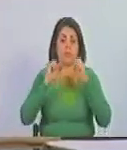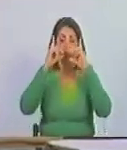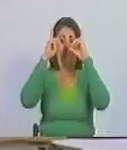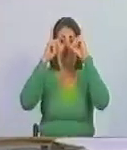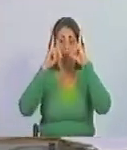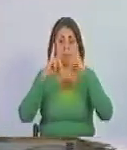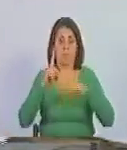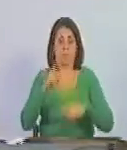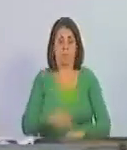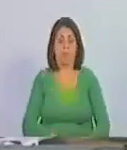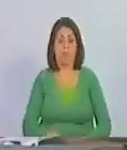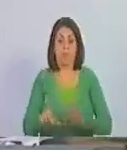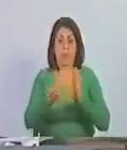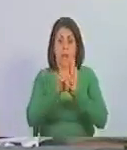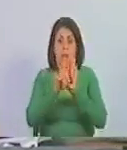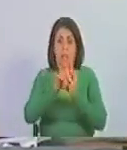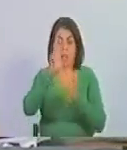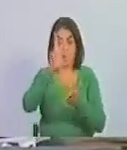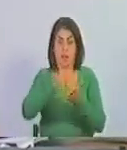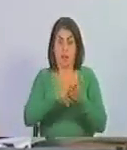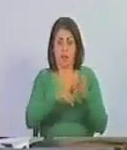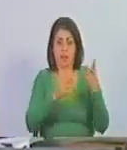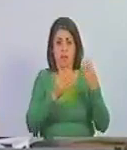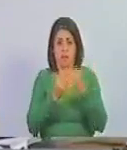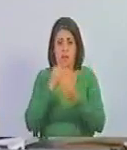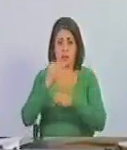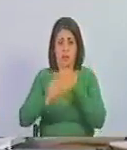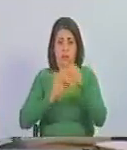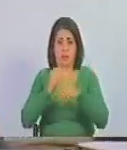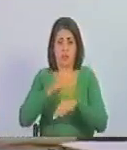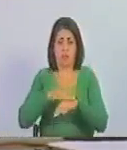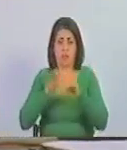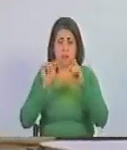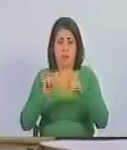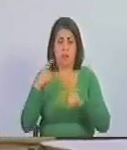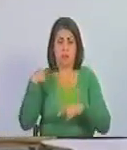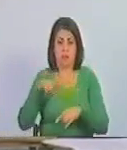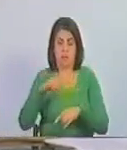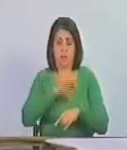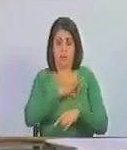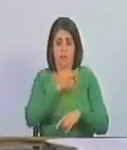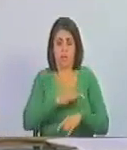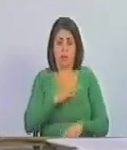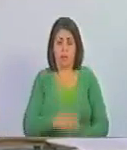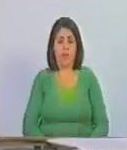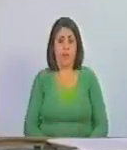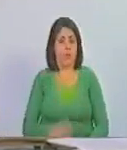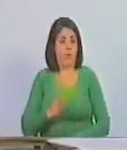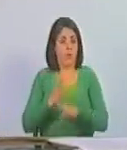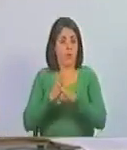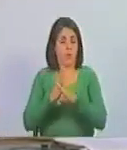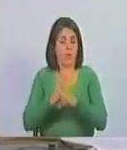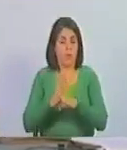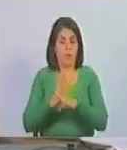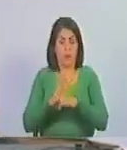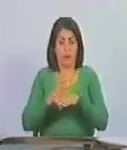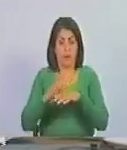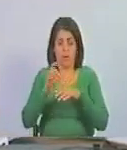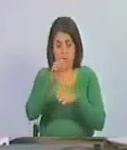que las leyes se aprueban para aplicarse y que si este señor os susta a este aferro